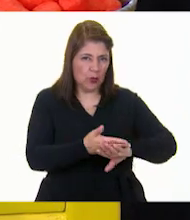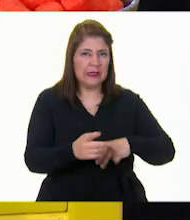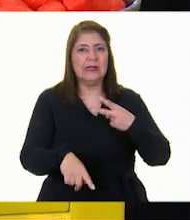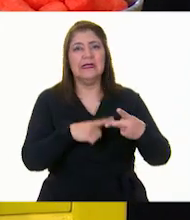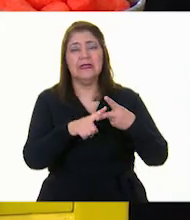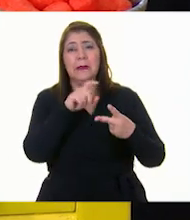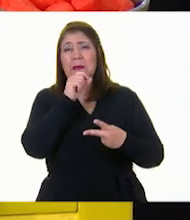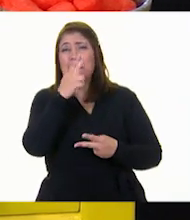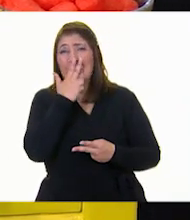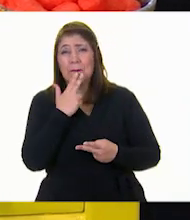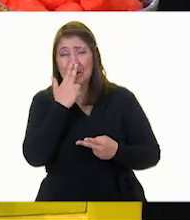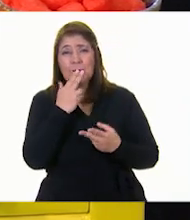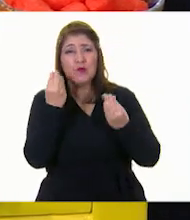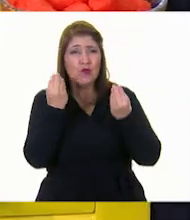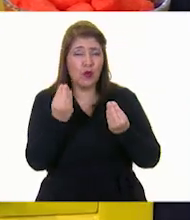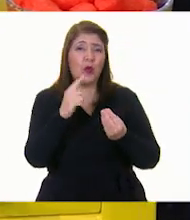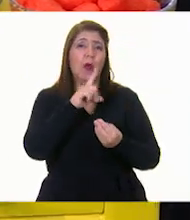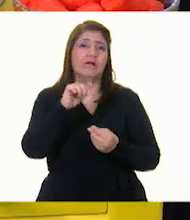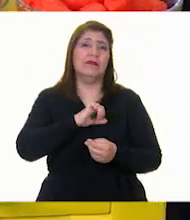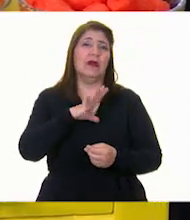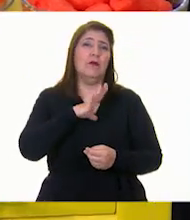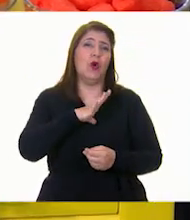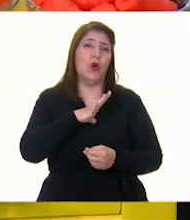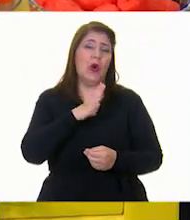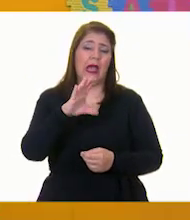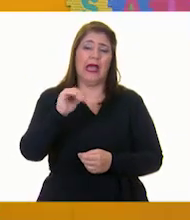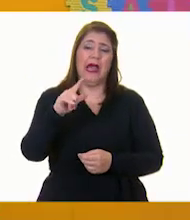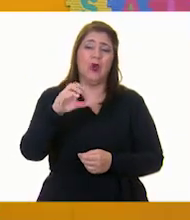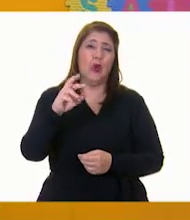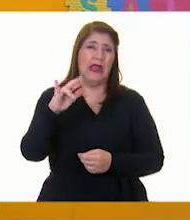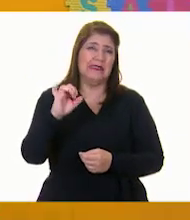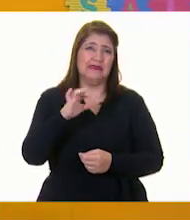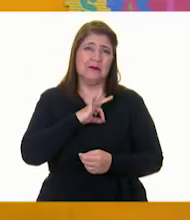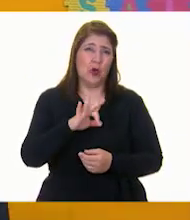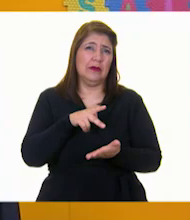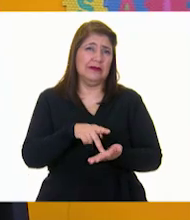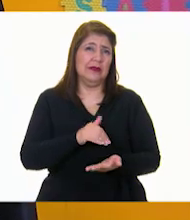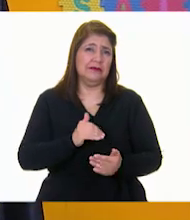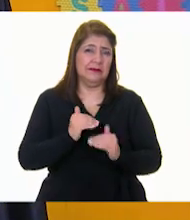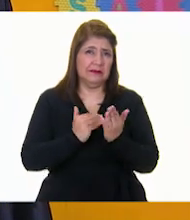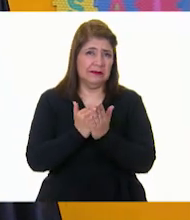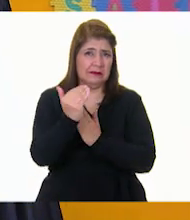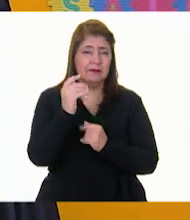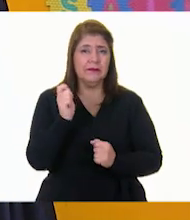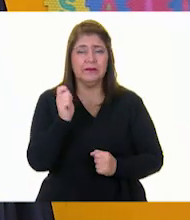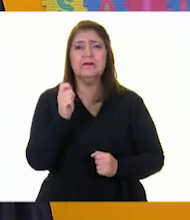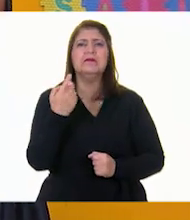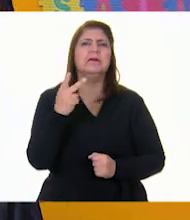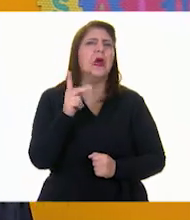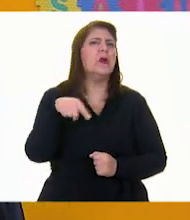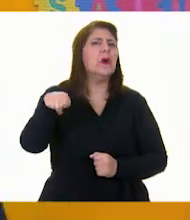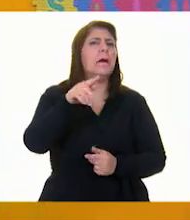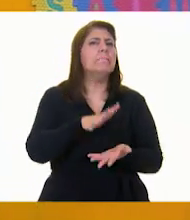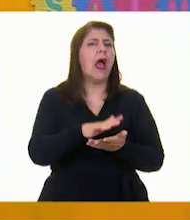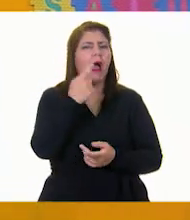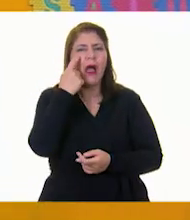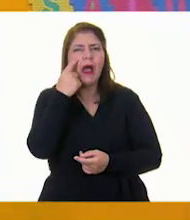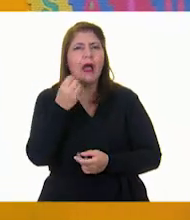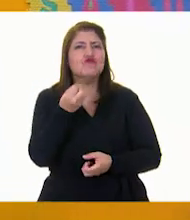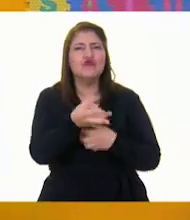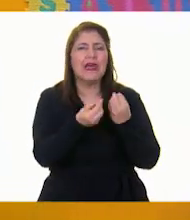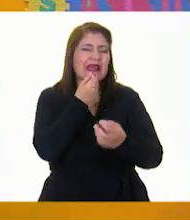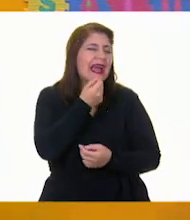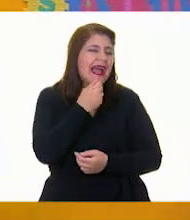y calorías. Ah, pero qué tal es lo que más les dan a las niñas, a los niños, para